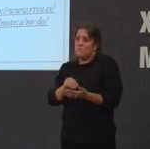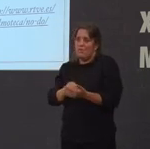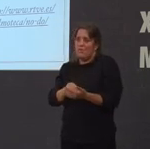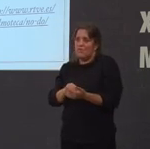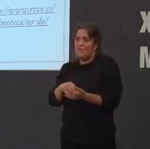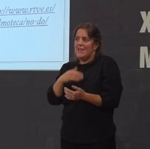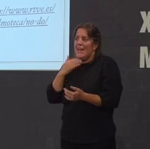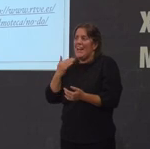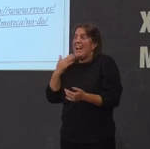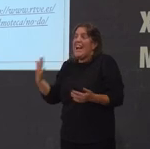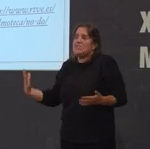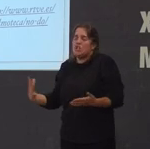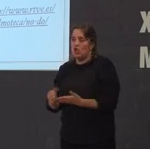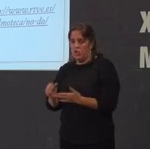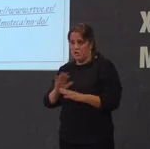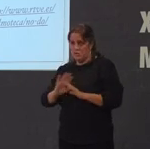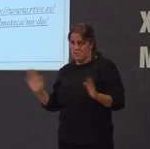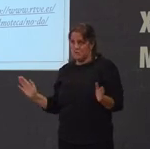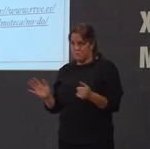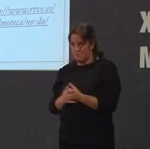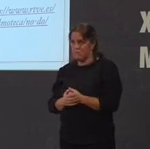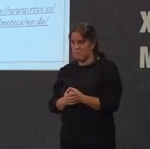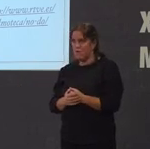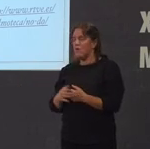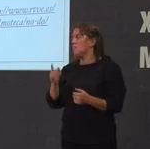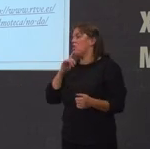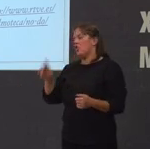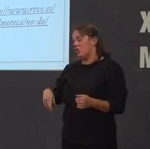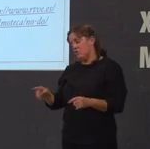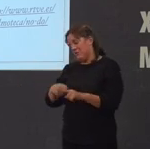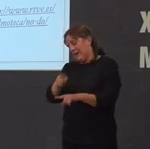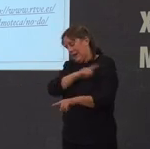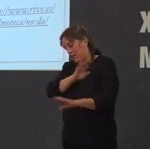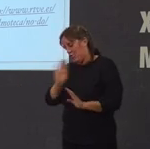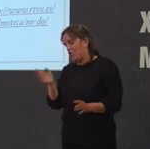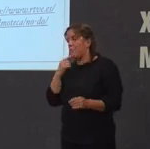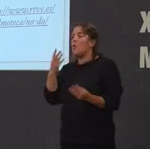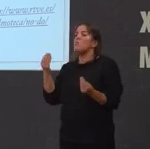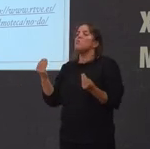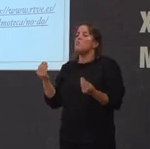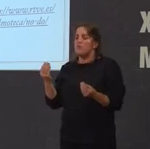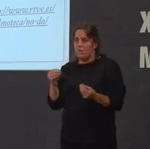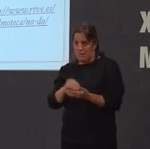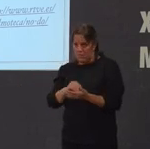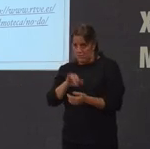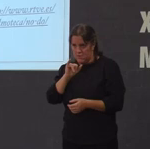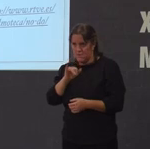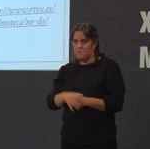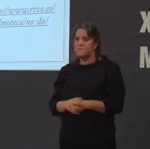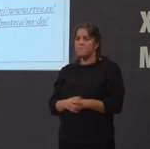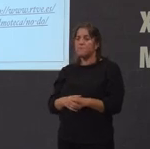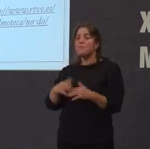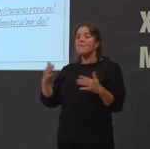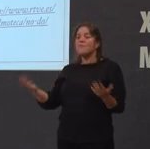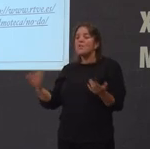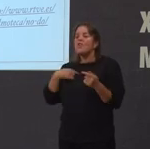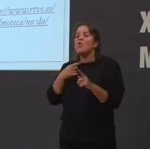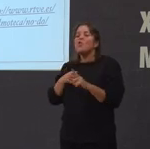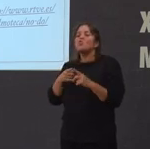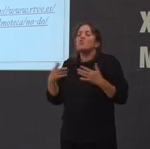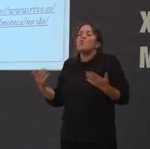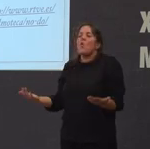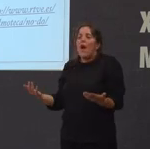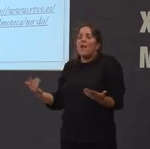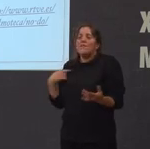casi casi en todas de feito bueno, non eso é xaxerar pero en moitas ocasións entón cal era ese uso que se